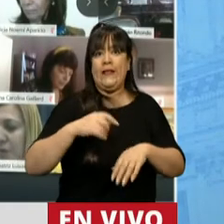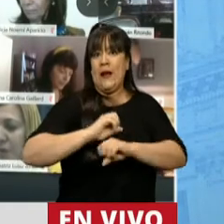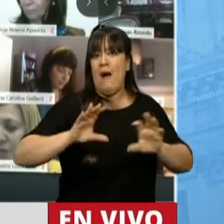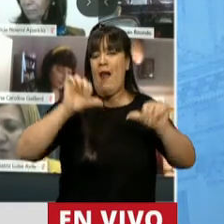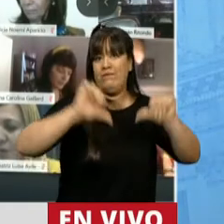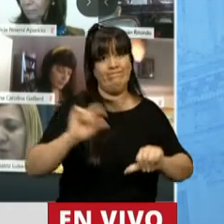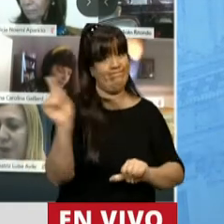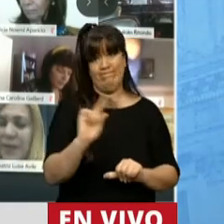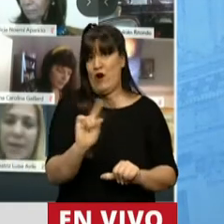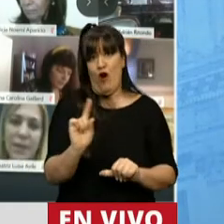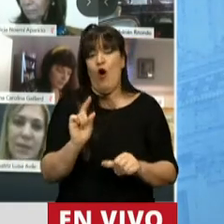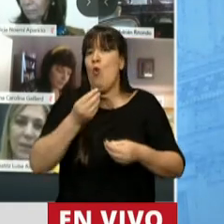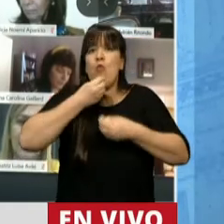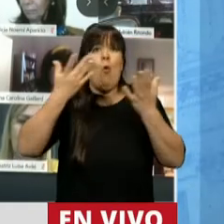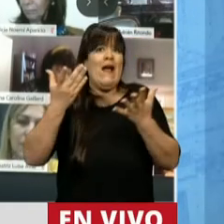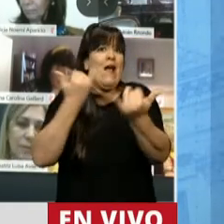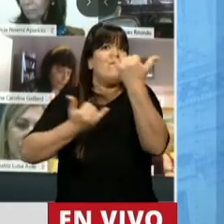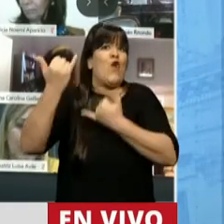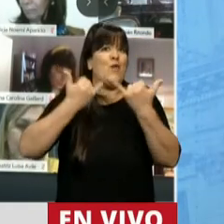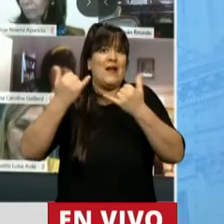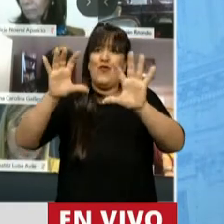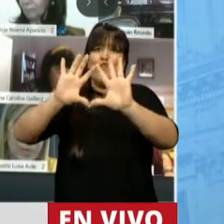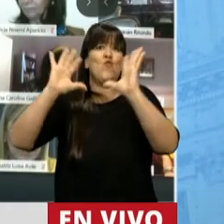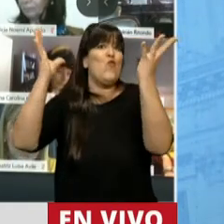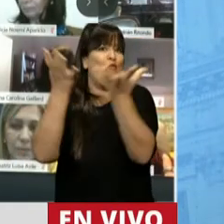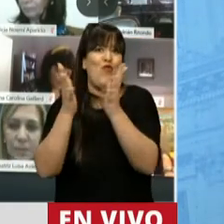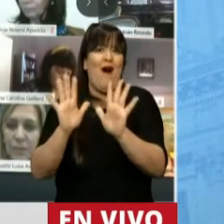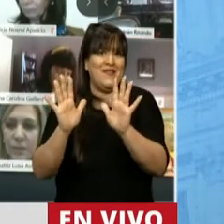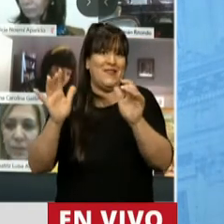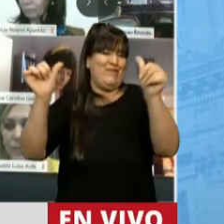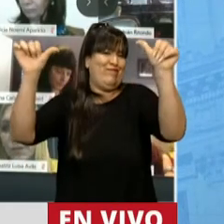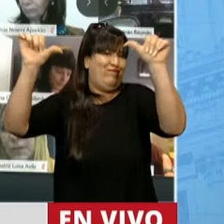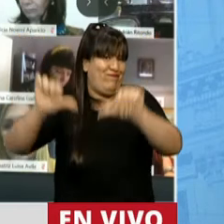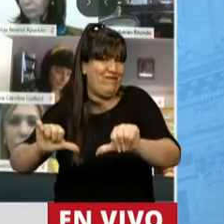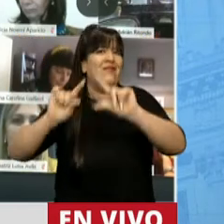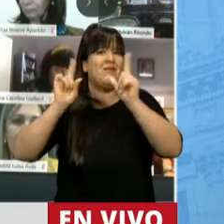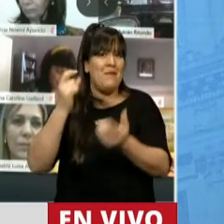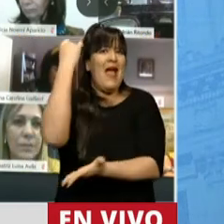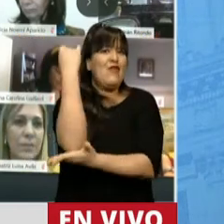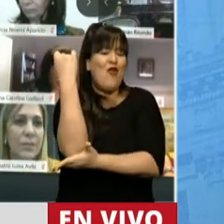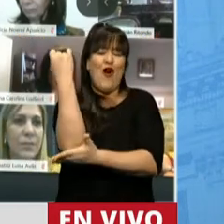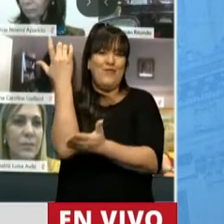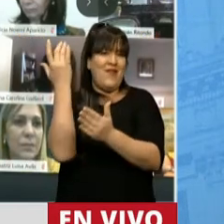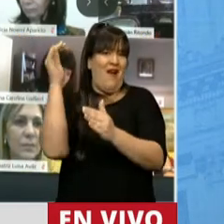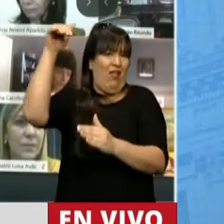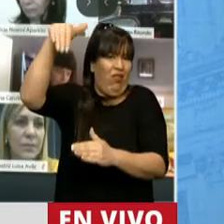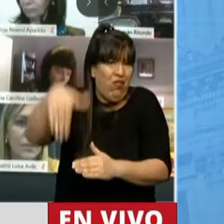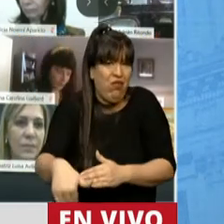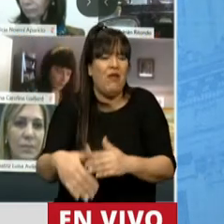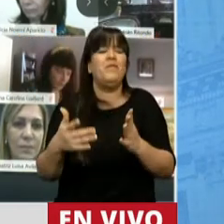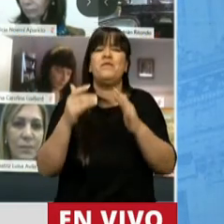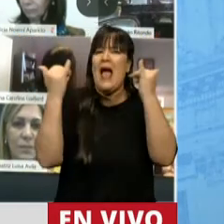hoy cualquier información que uno pueda observar a nivel global, sucede en el mundo entero, más allá incluso de las